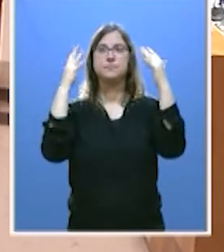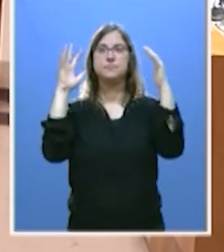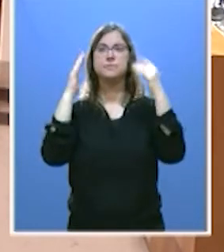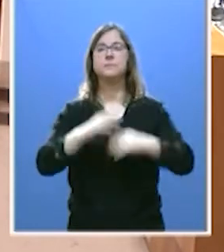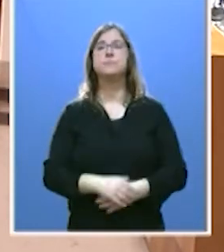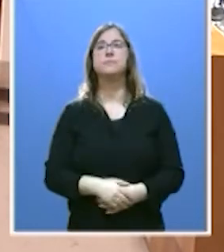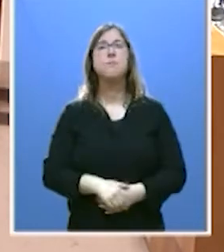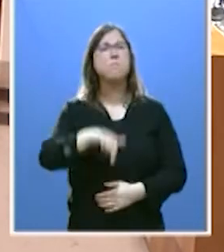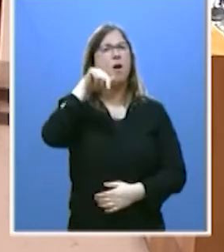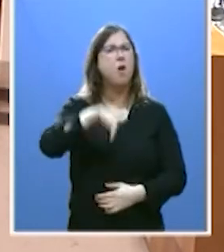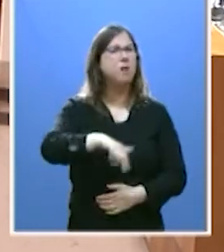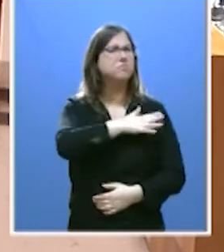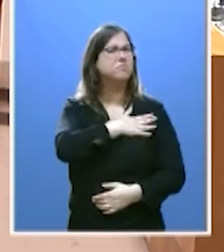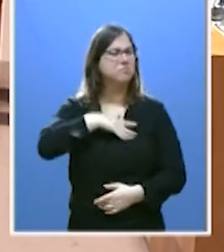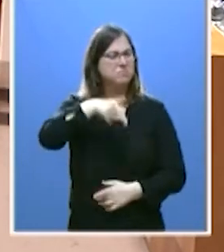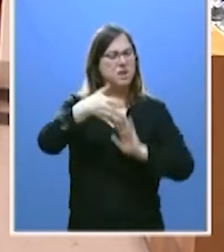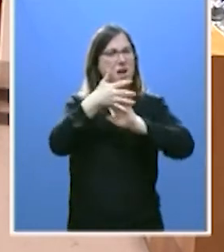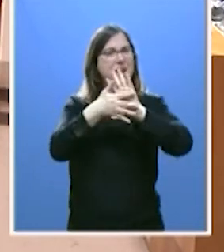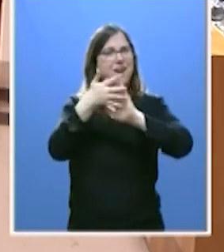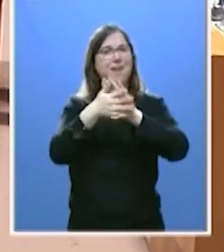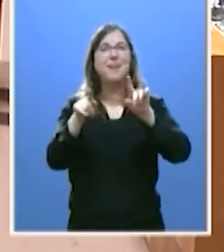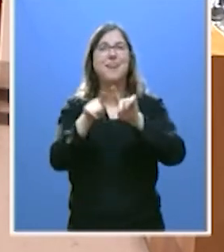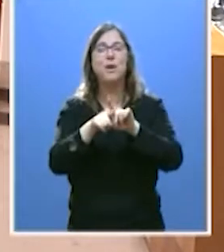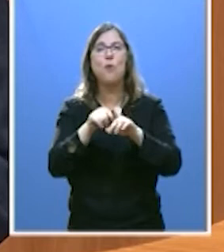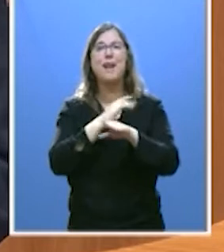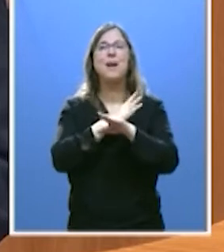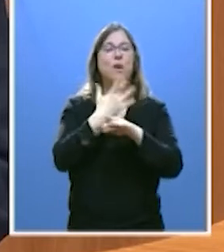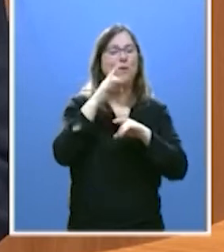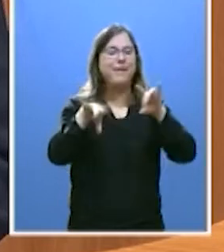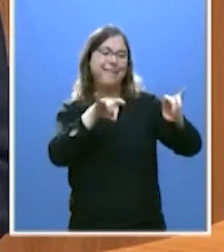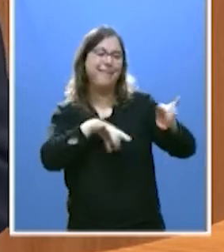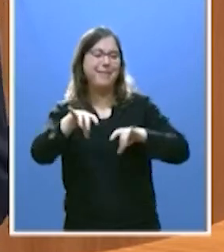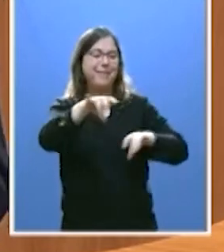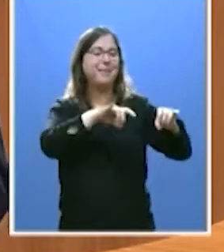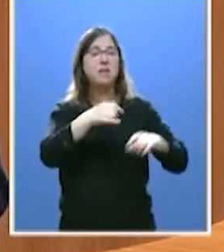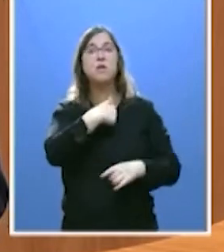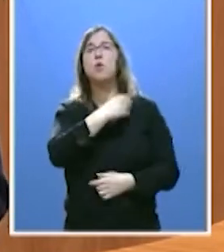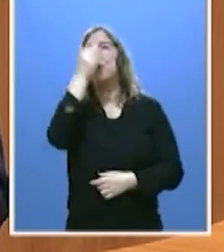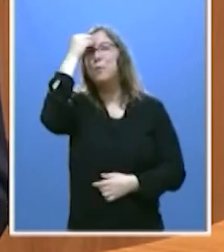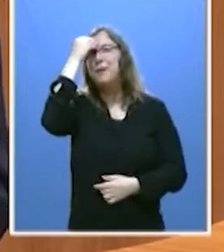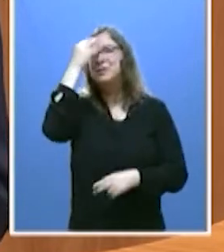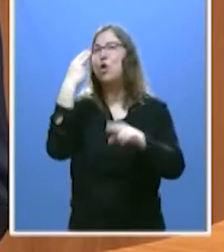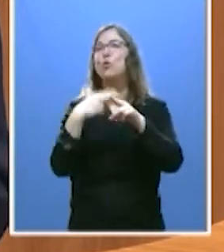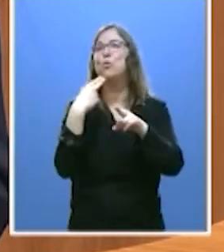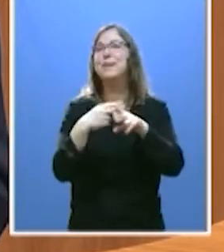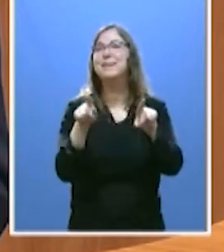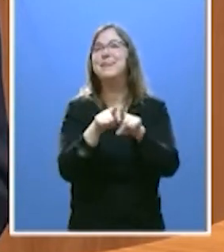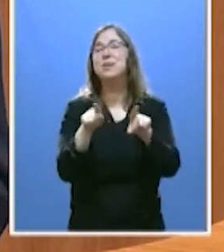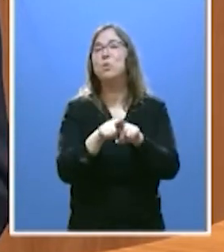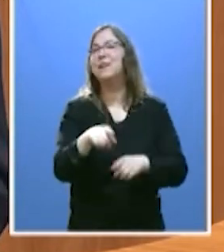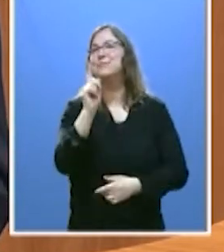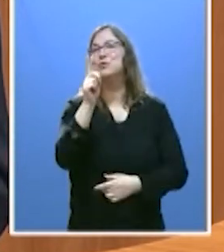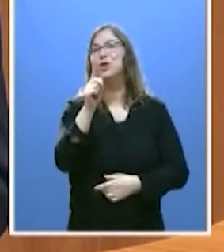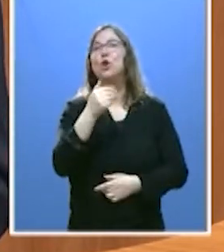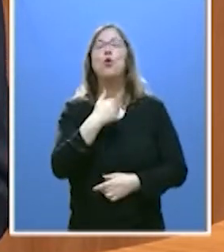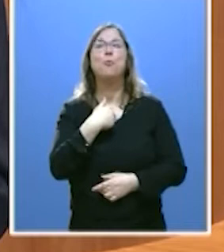Hoy lo que se habla aquí es del eterno juego del dominó de unos señores que creen que la política es simplemente